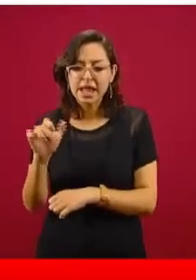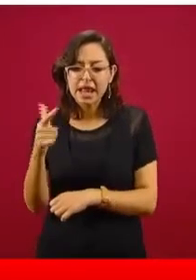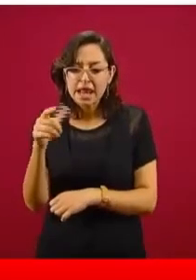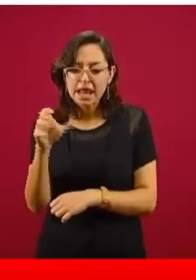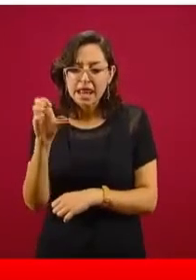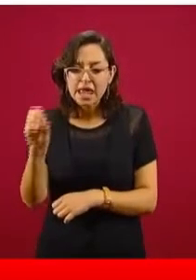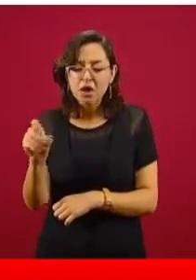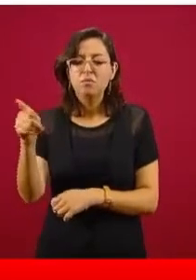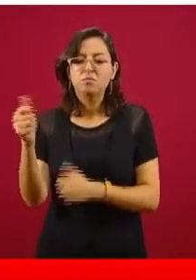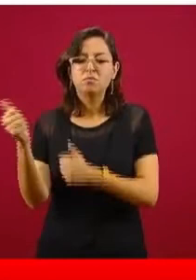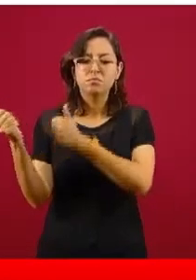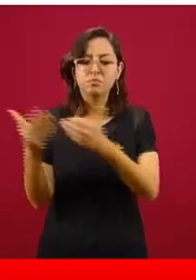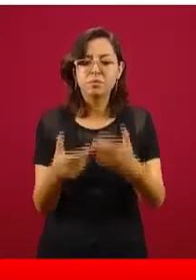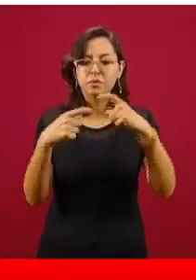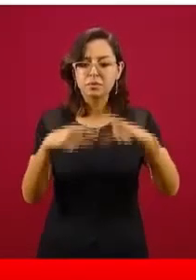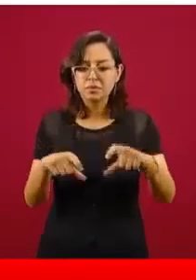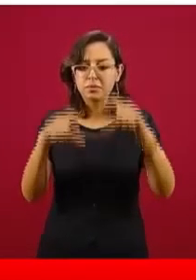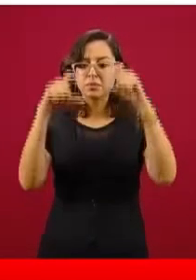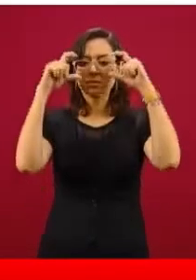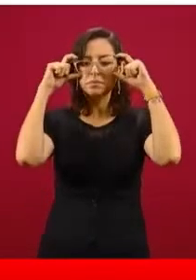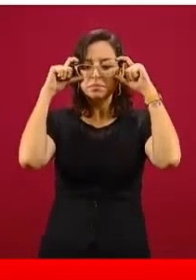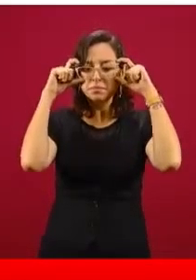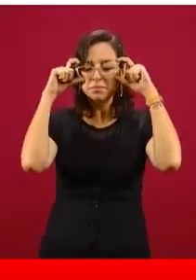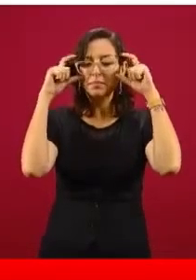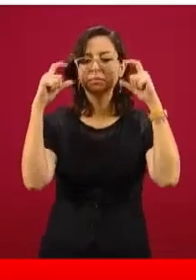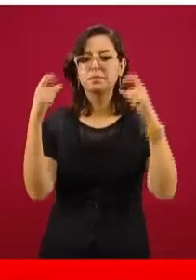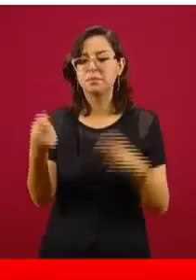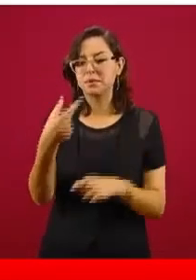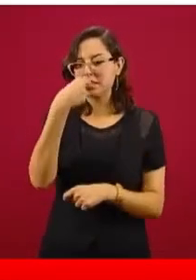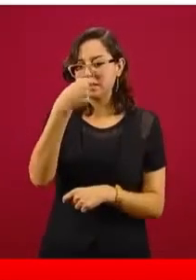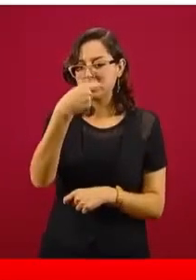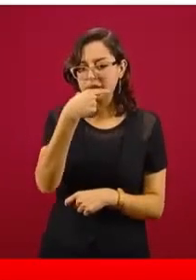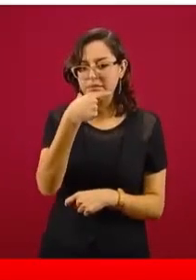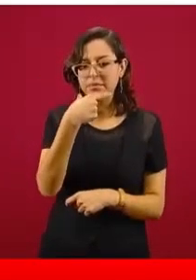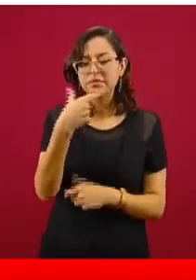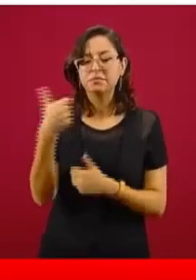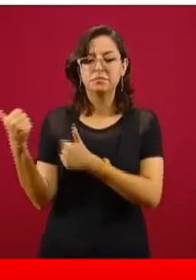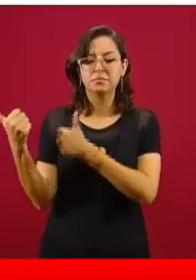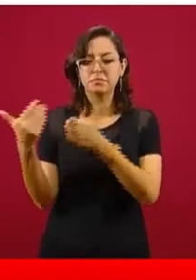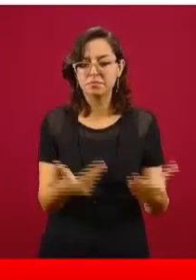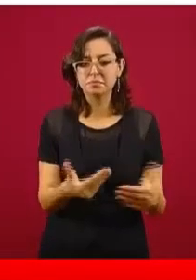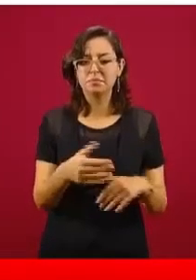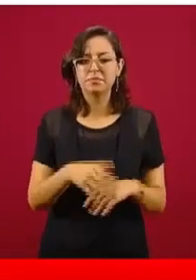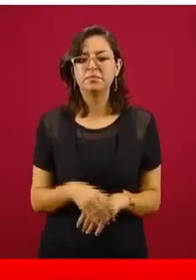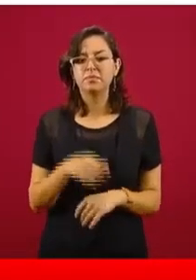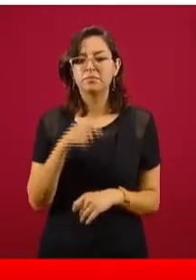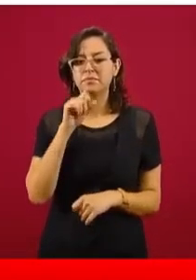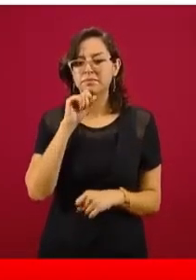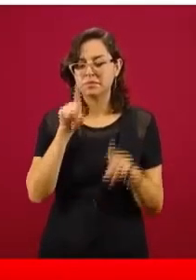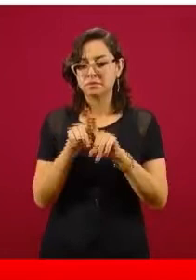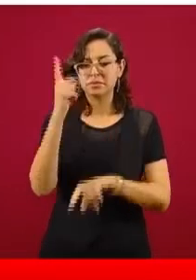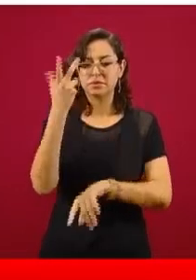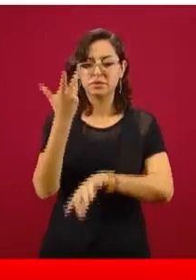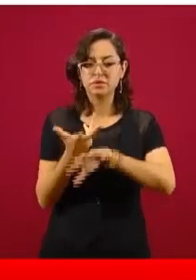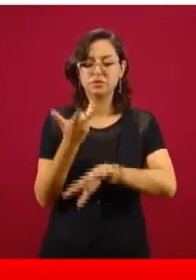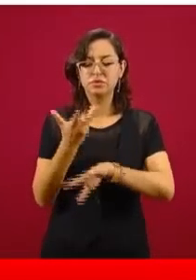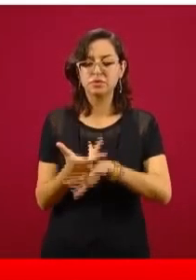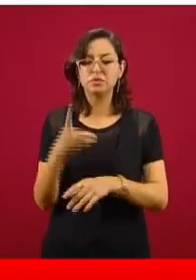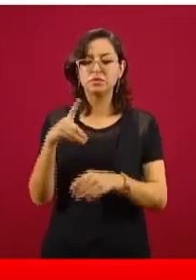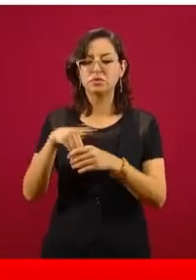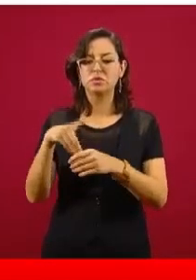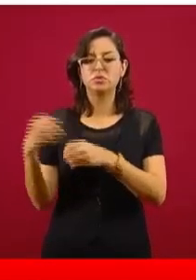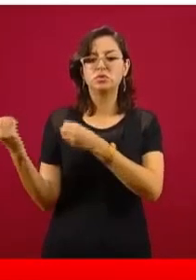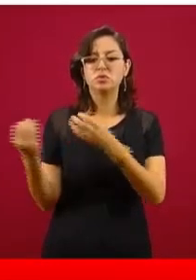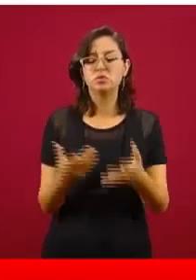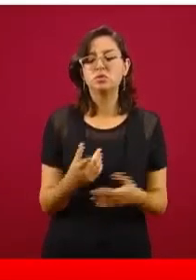los médicos. Direct Relief, asociación no gubernamental con sede en Estados Unidos, donó mil